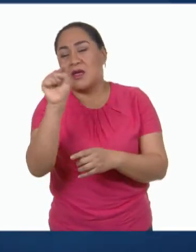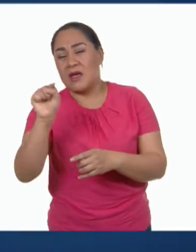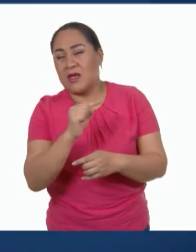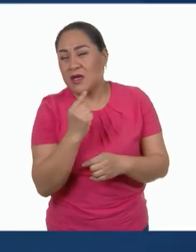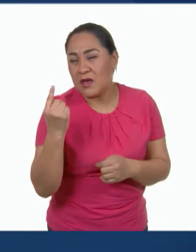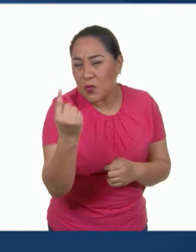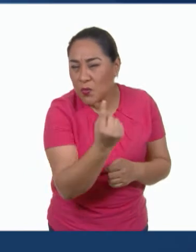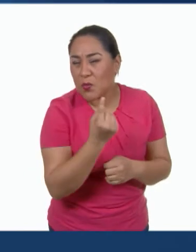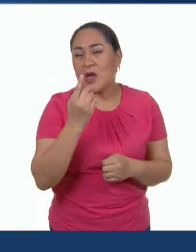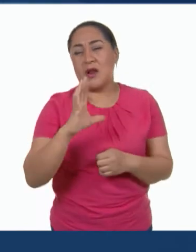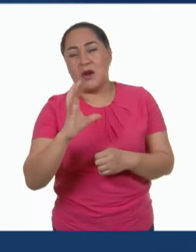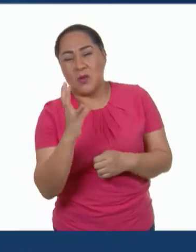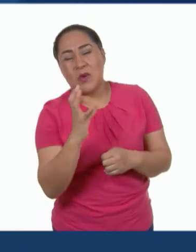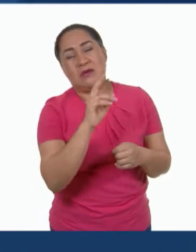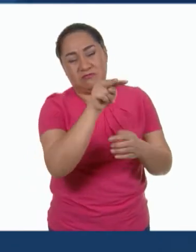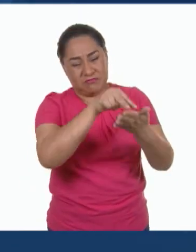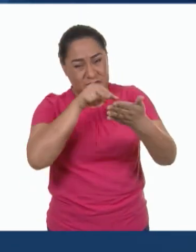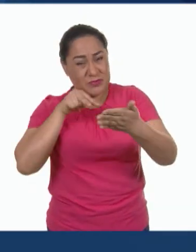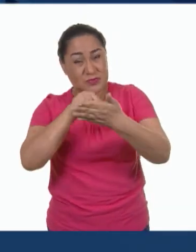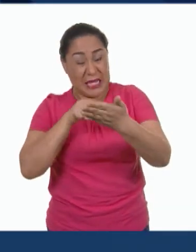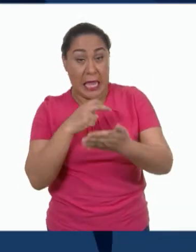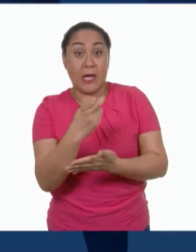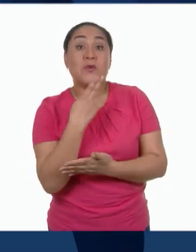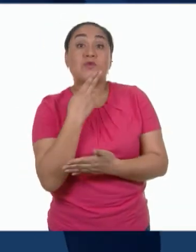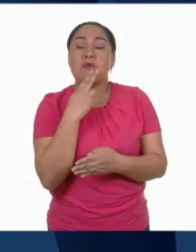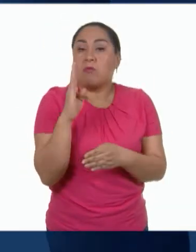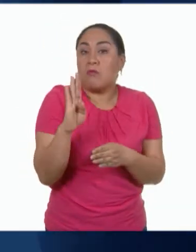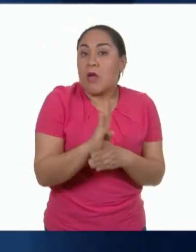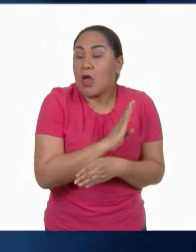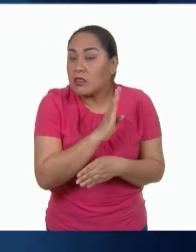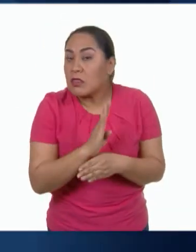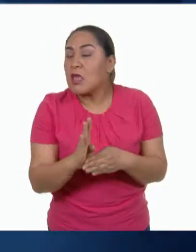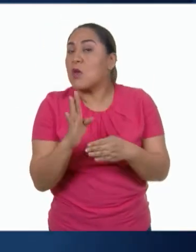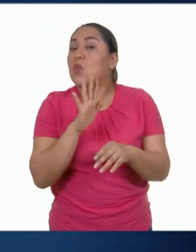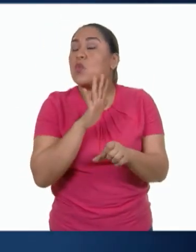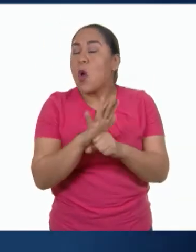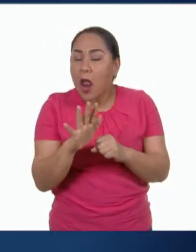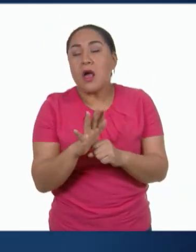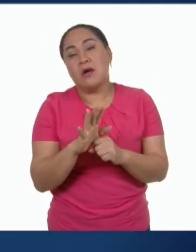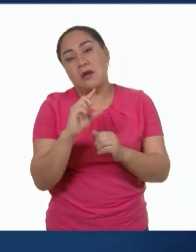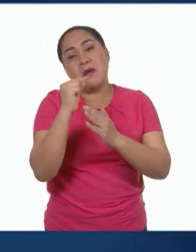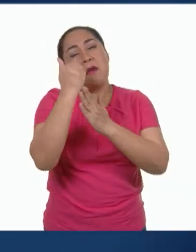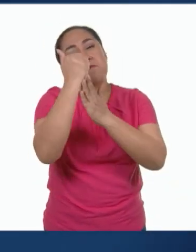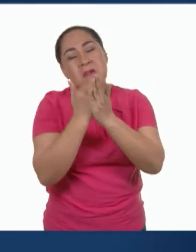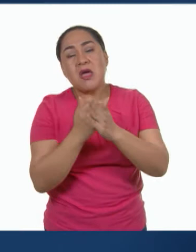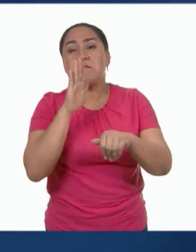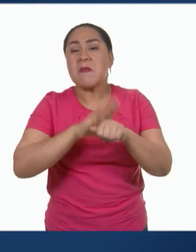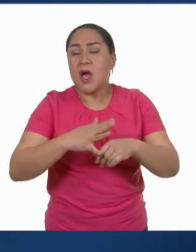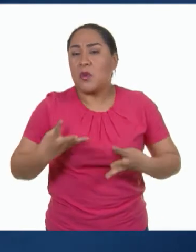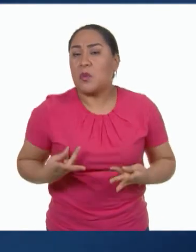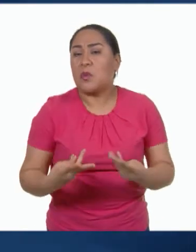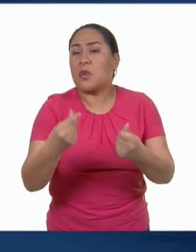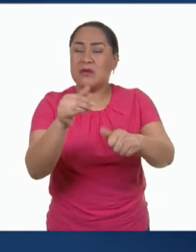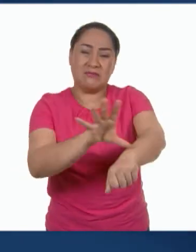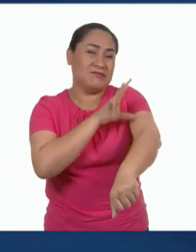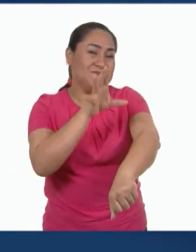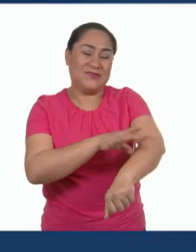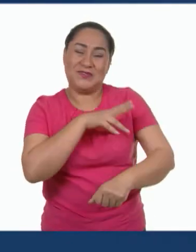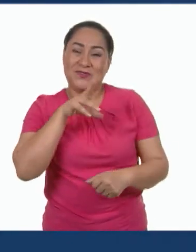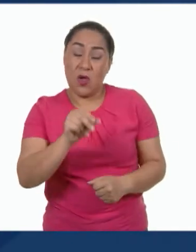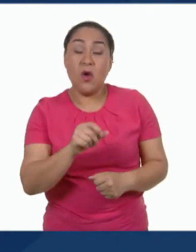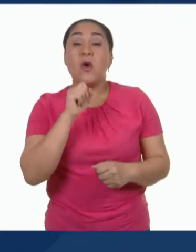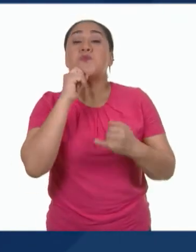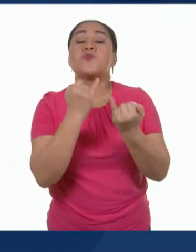los estamos usando, el beneficio más evidente es el que disminuir la energía eléctrica. Y también con ello